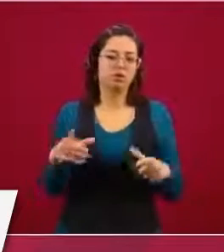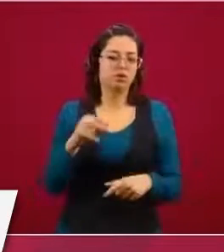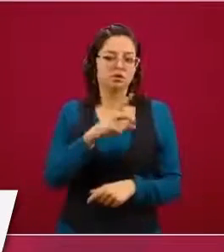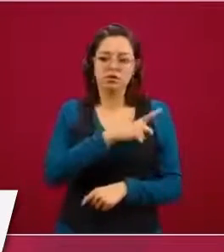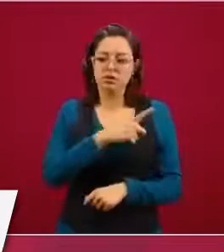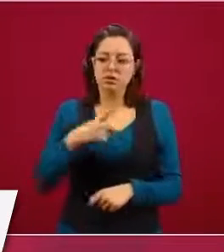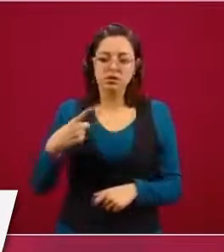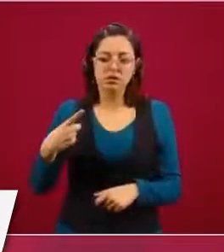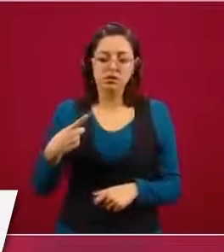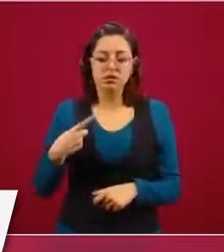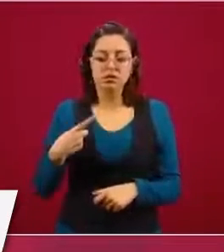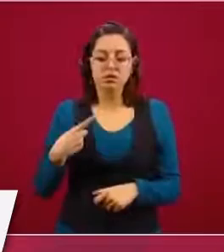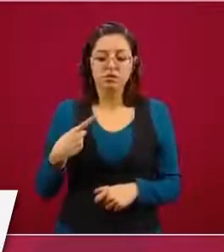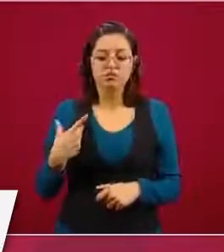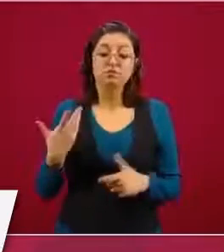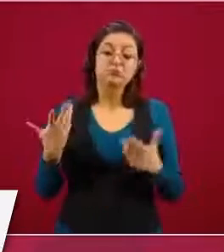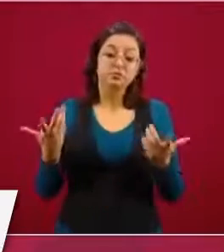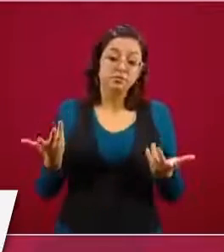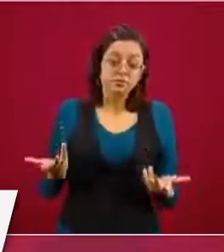contagios. O sea,